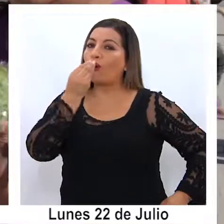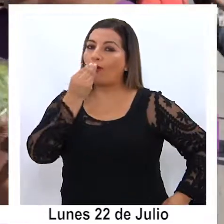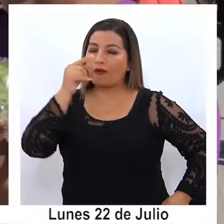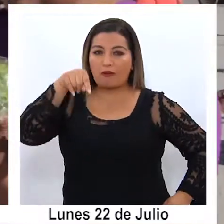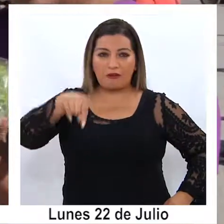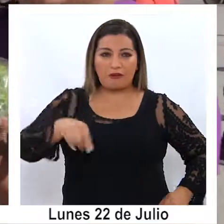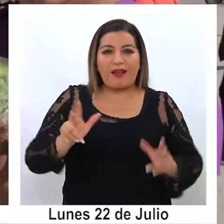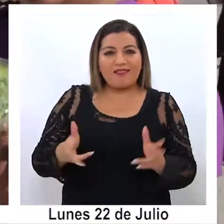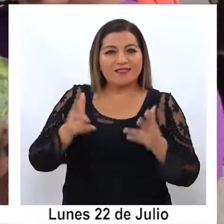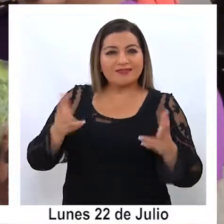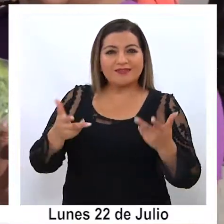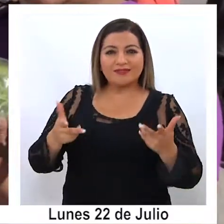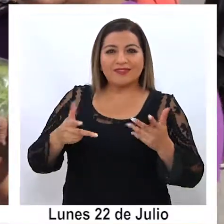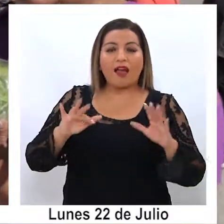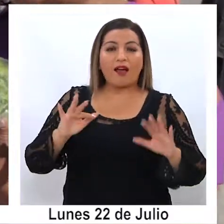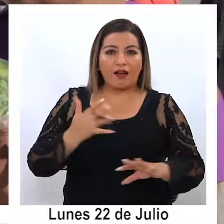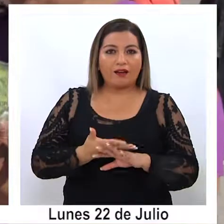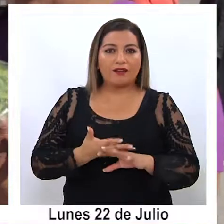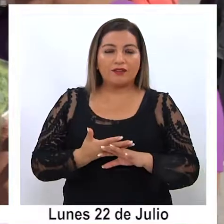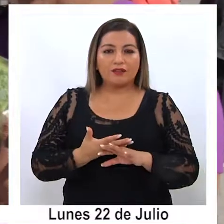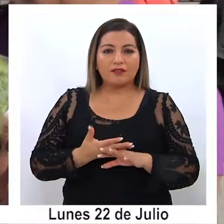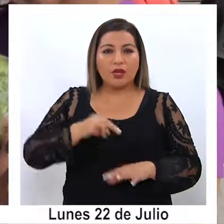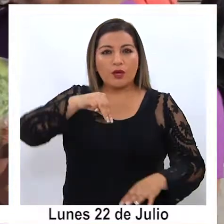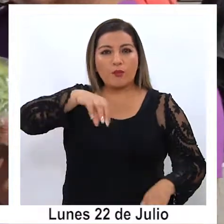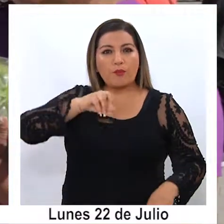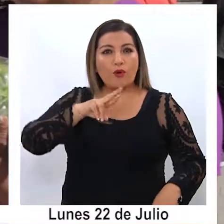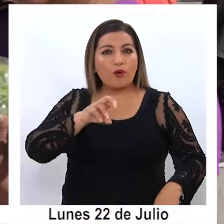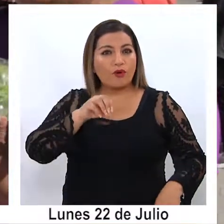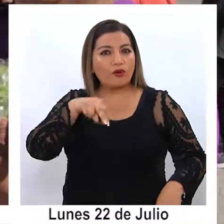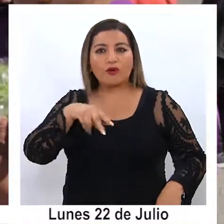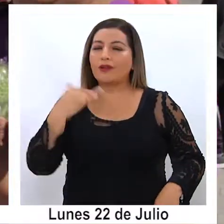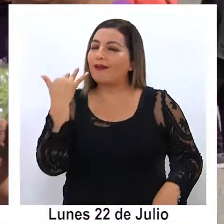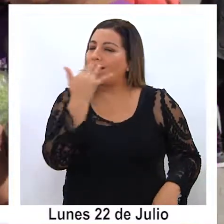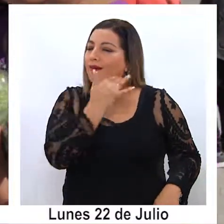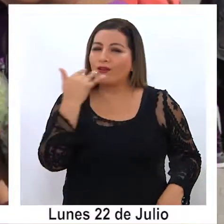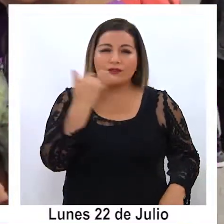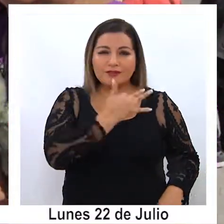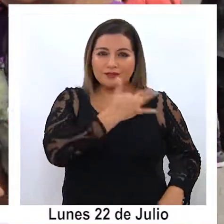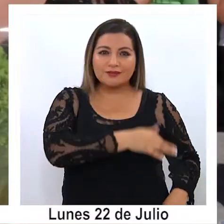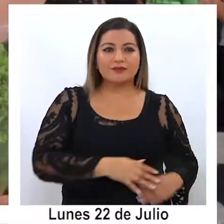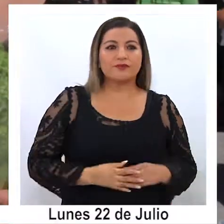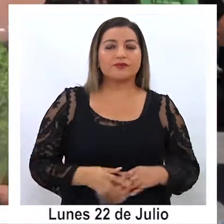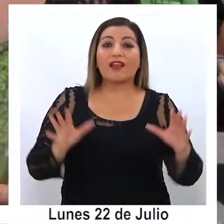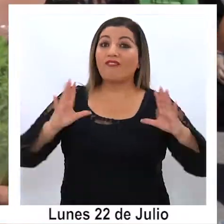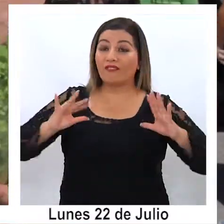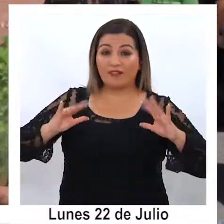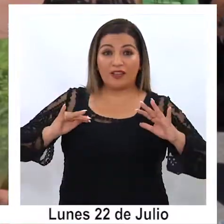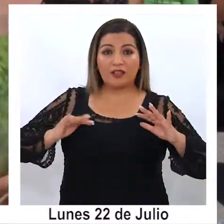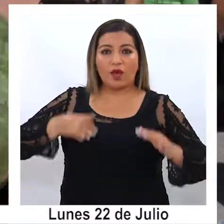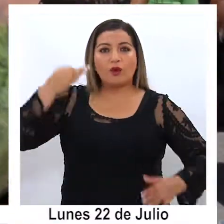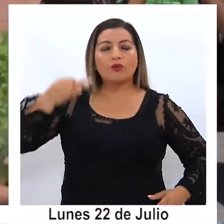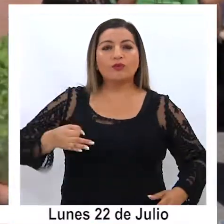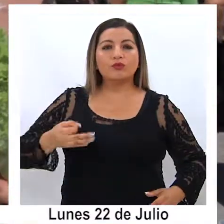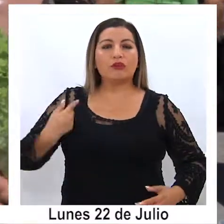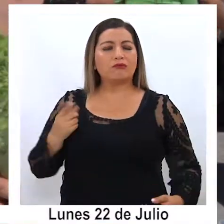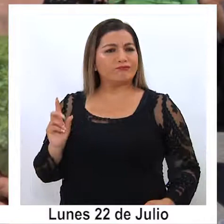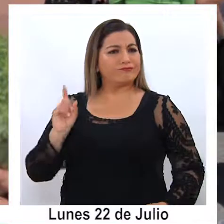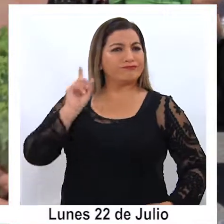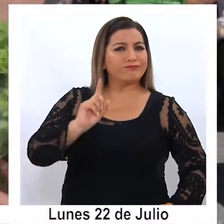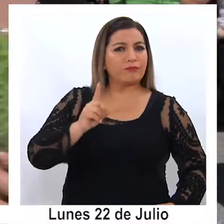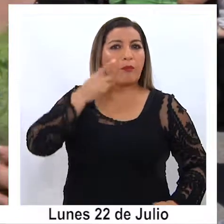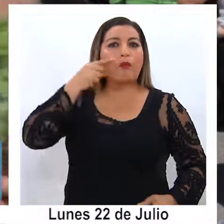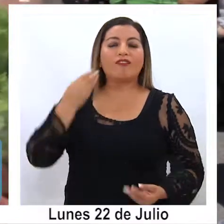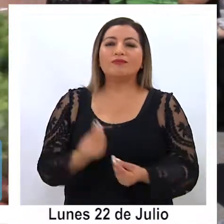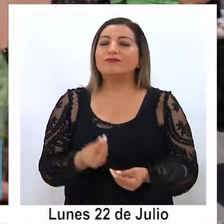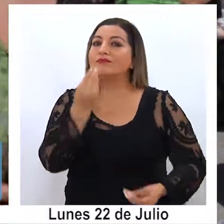esto, las lechugas que están saliendo, los morrón, pero exquisito, exquisito, exquisito. Feliz de que justo me haya topado por acá